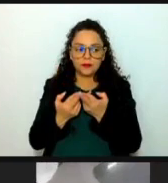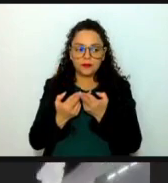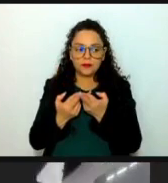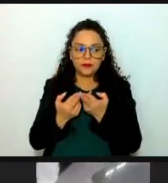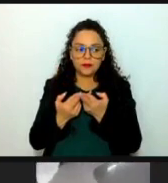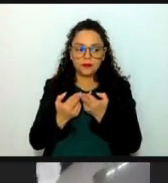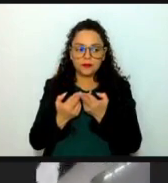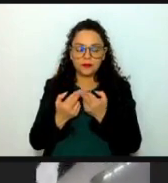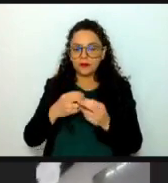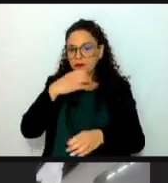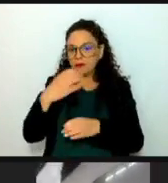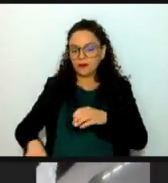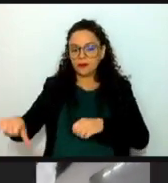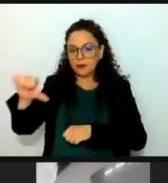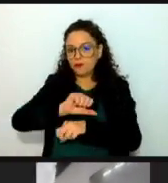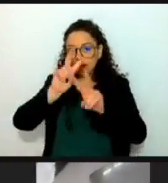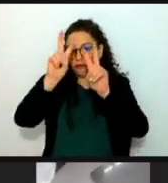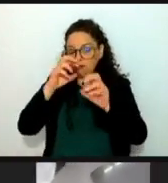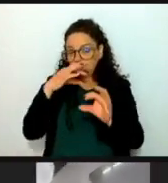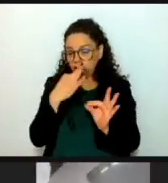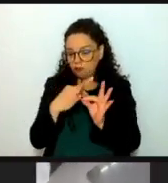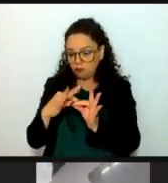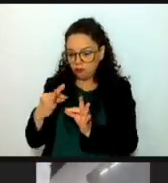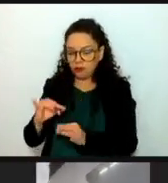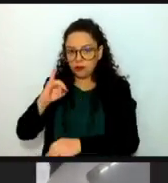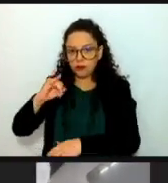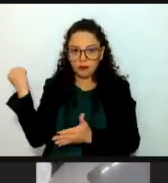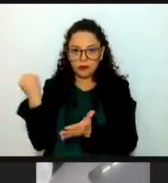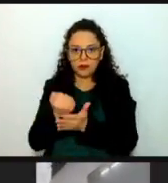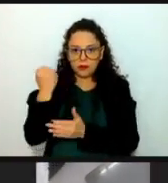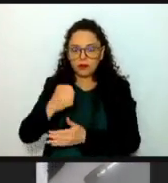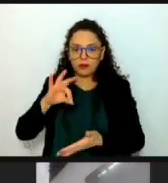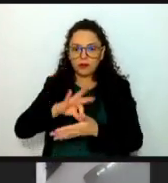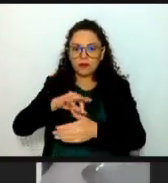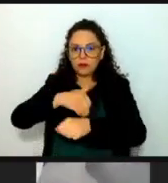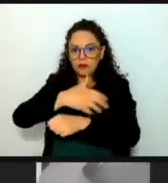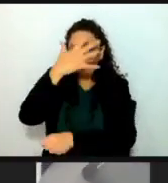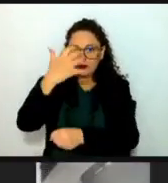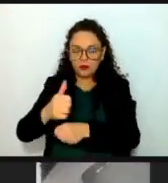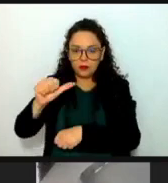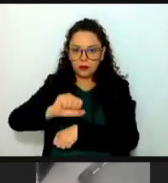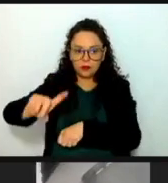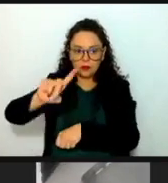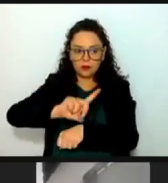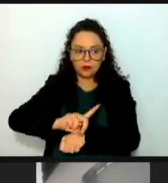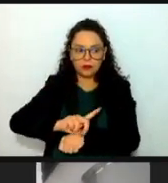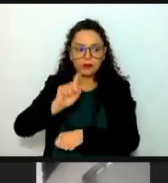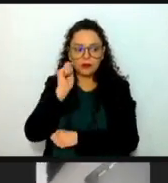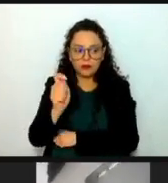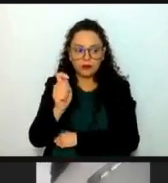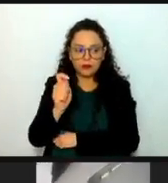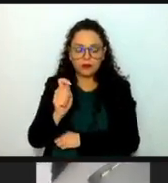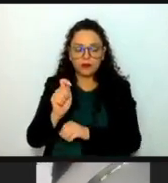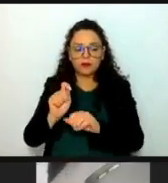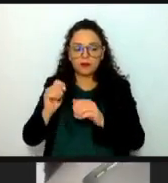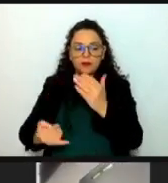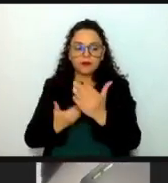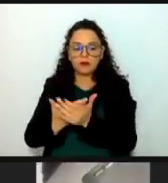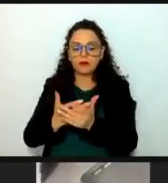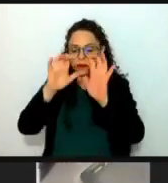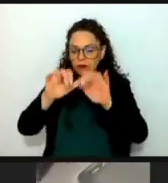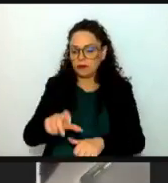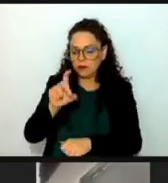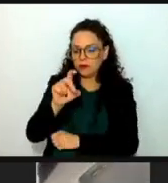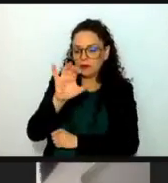en cartera y toda vez que se aprobó en esta sesión el punto cinco del orden del día relativo al dictamen por el que se otorga la